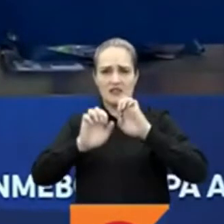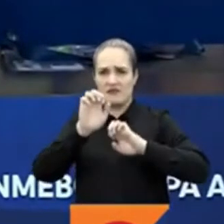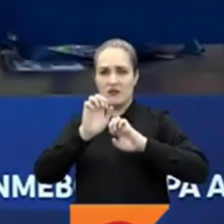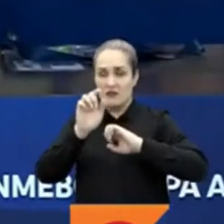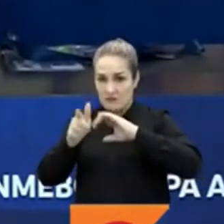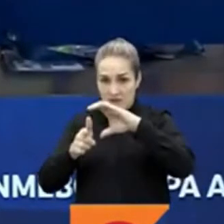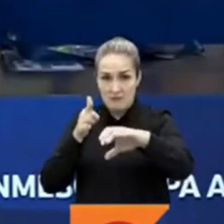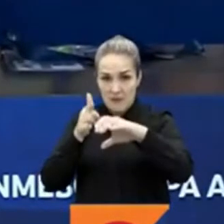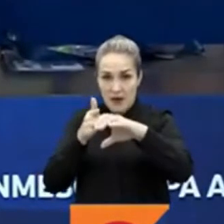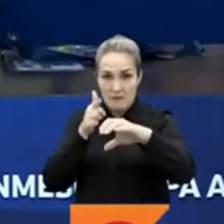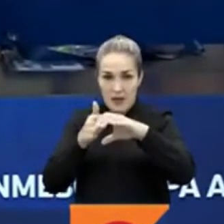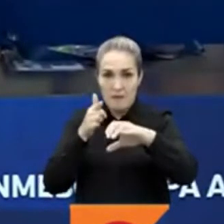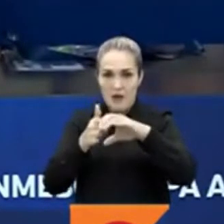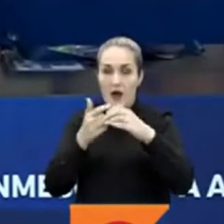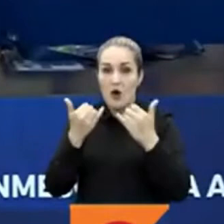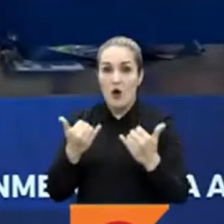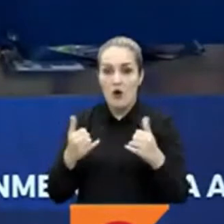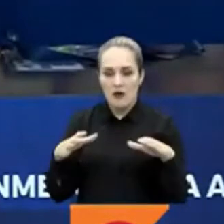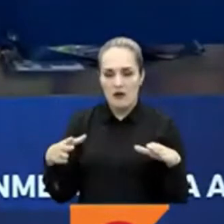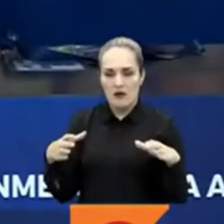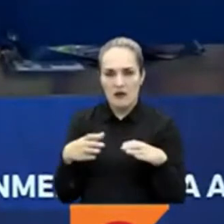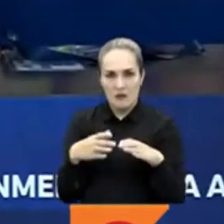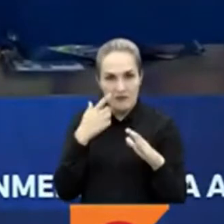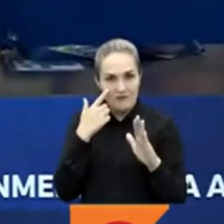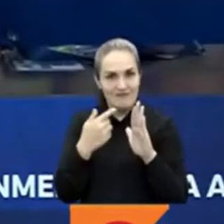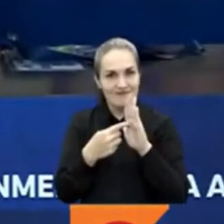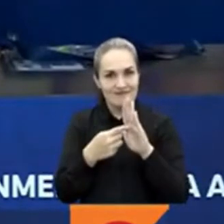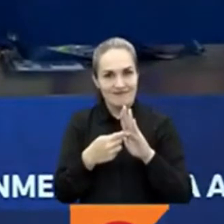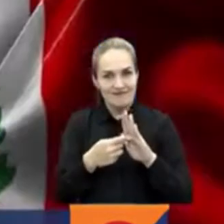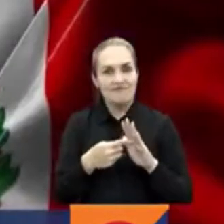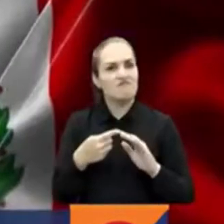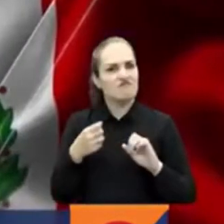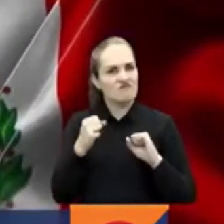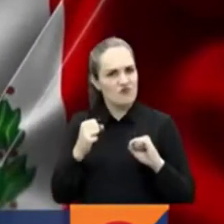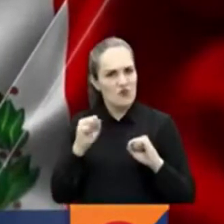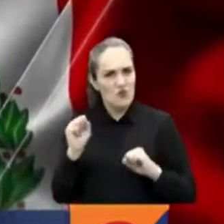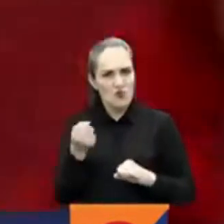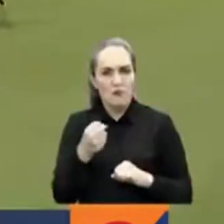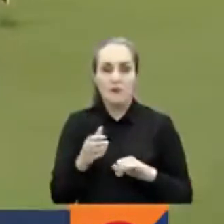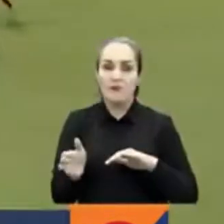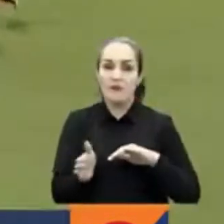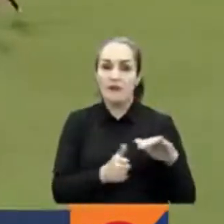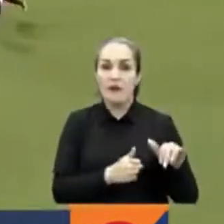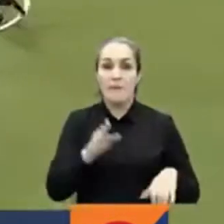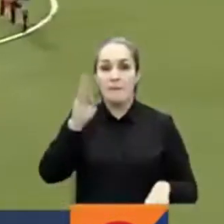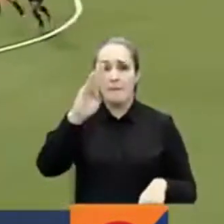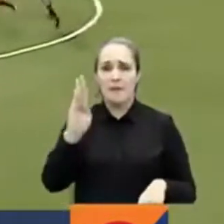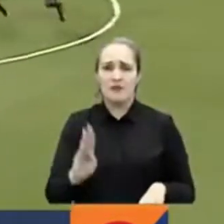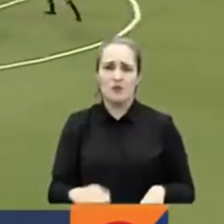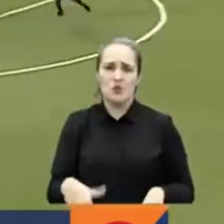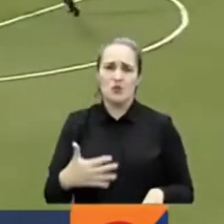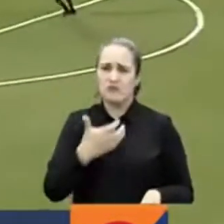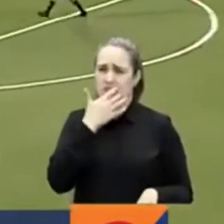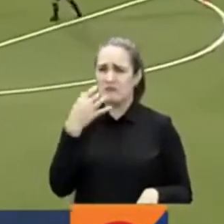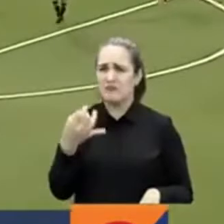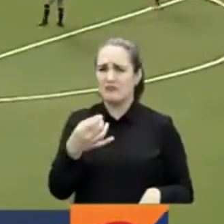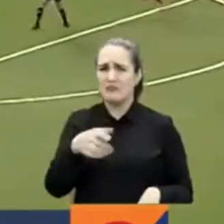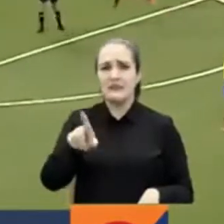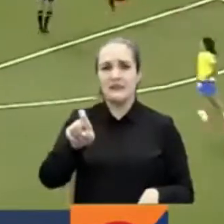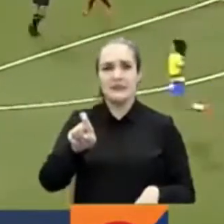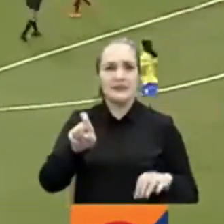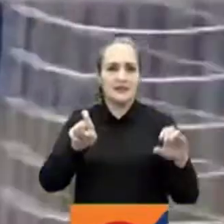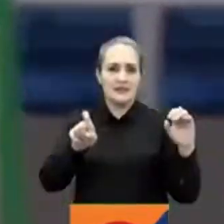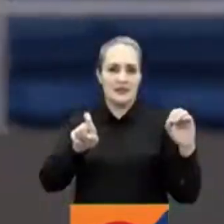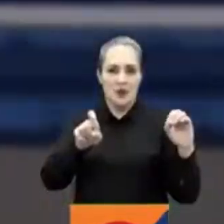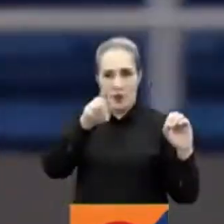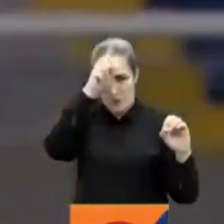se notó que fuimos un equipo con mucha intensidad. Por su parte Brasil aplastó 6-0 a Perú y está